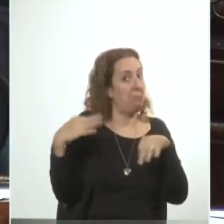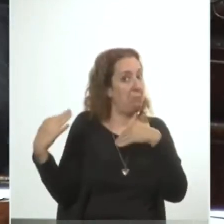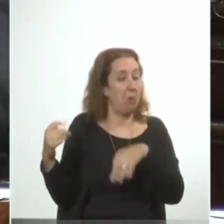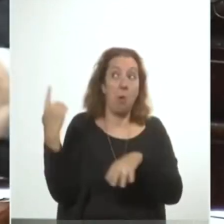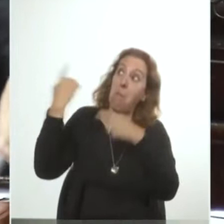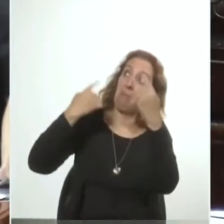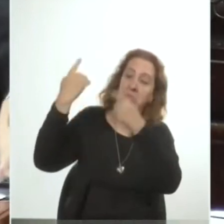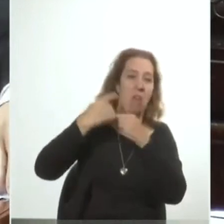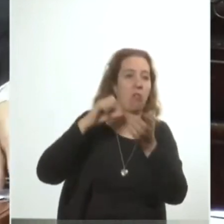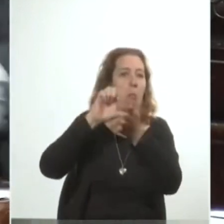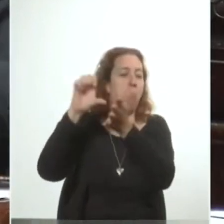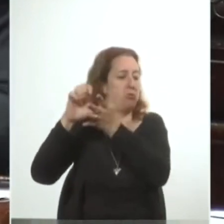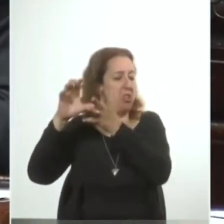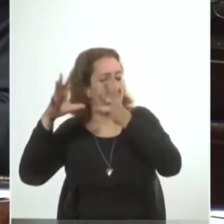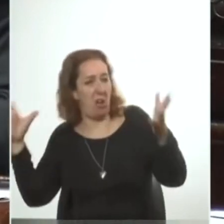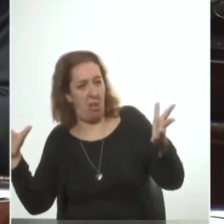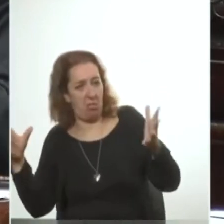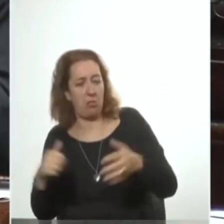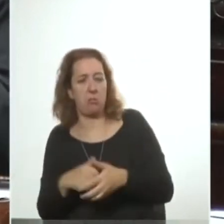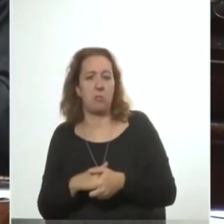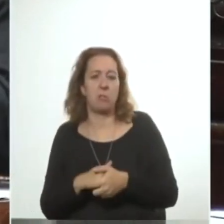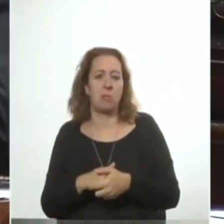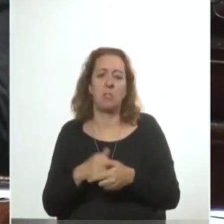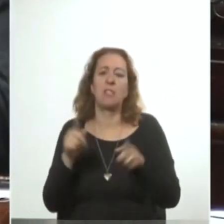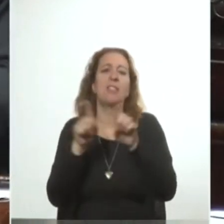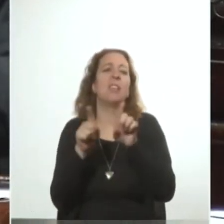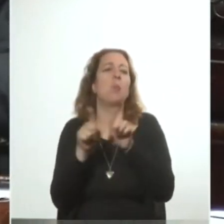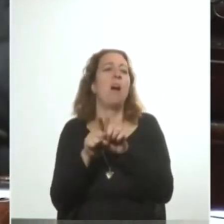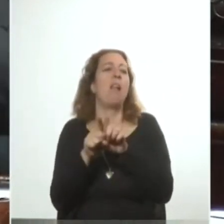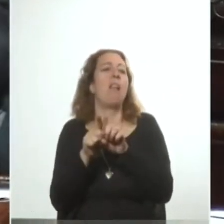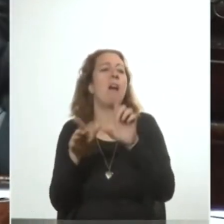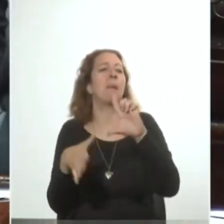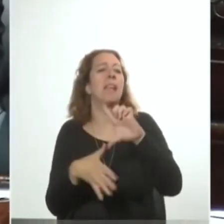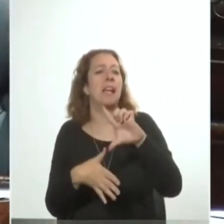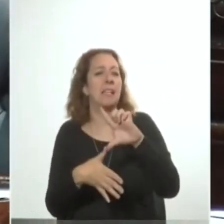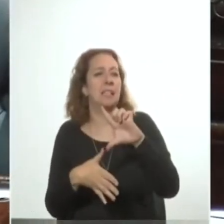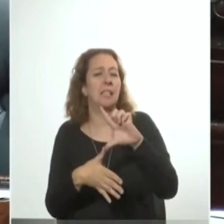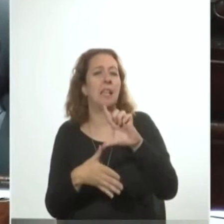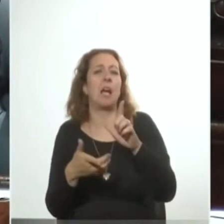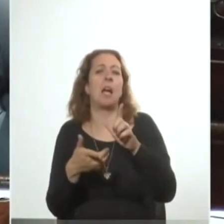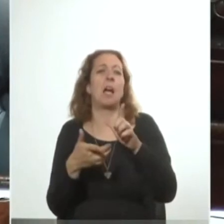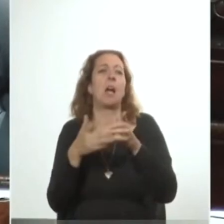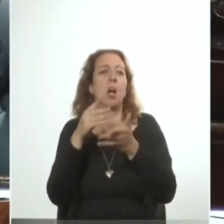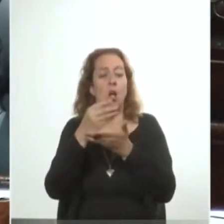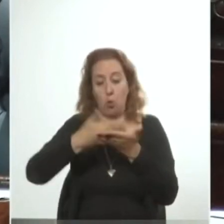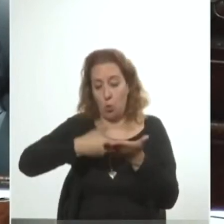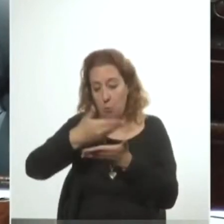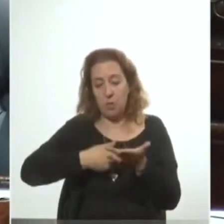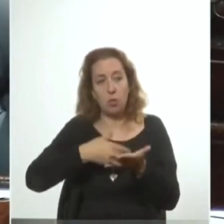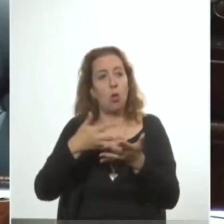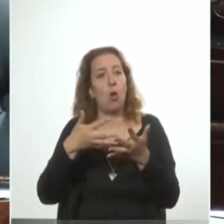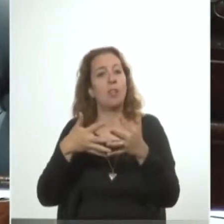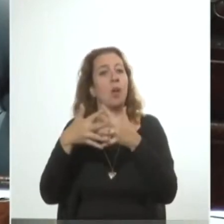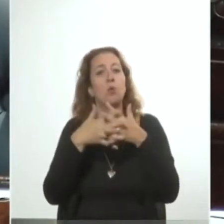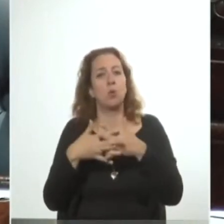de esas potencias. como ocurrió en toda América Latina y los documentos de Estados Unidos lo prueban con